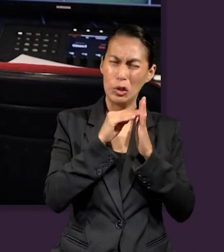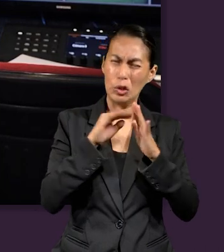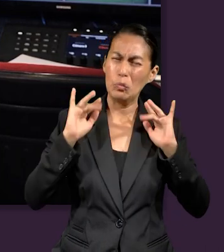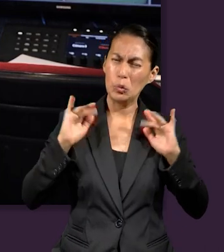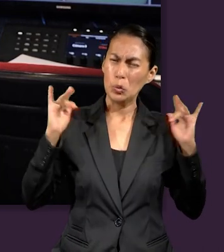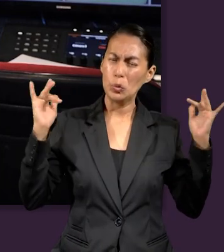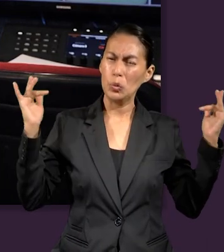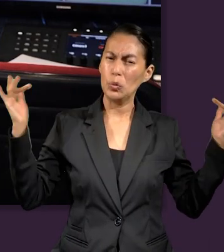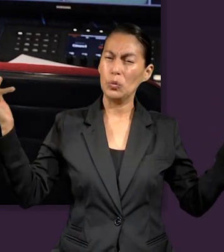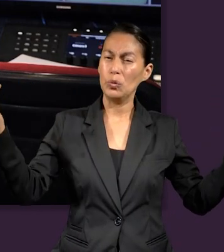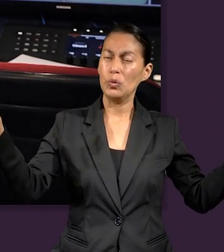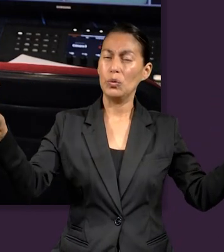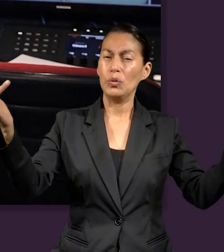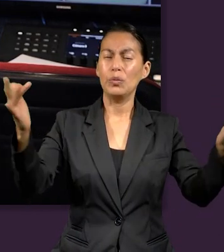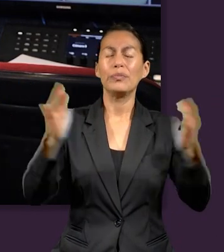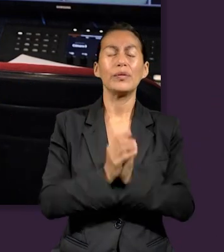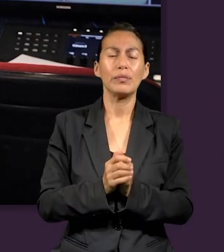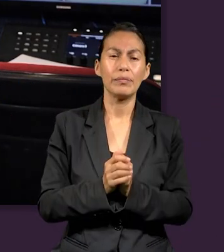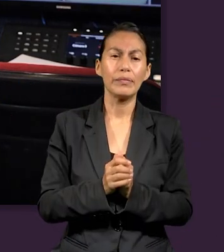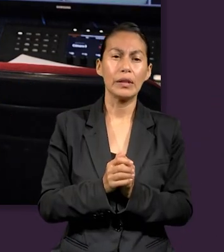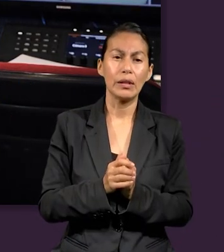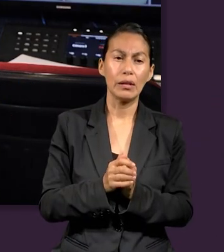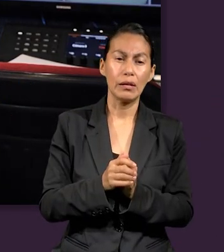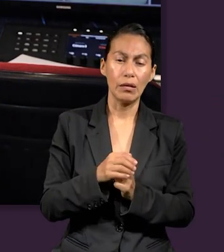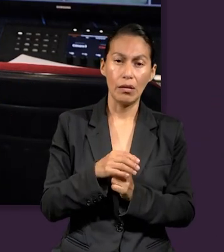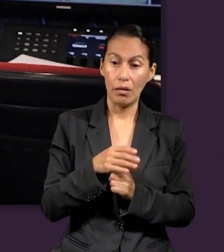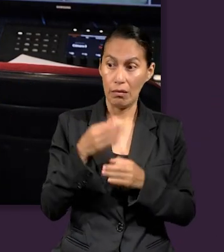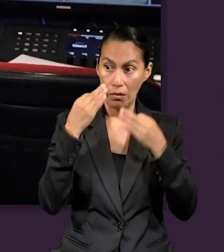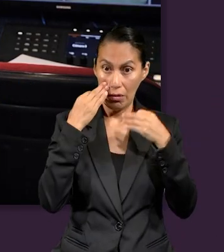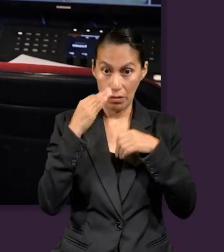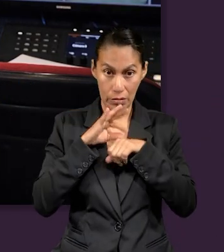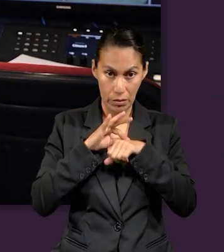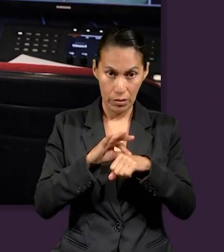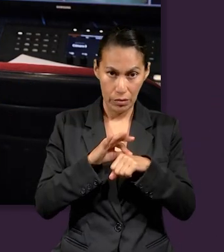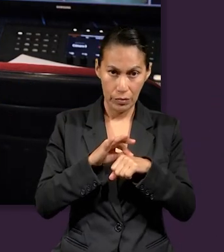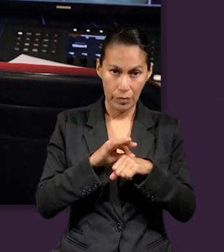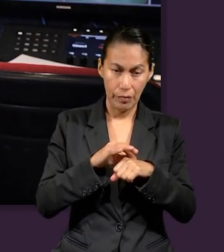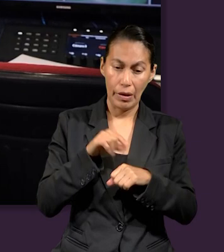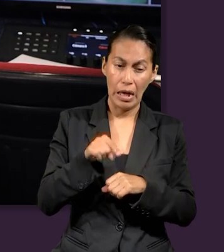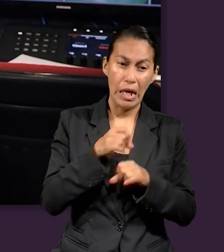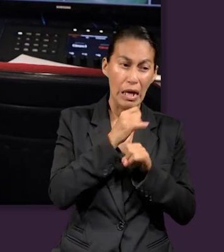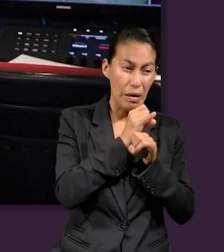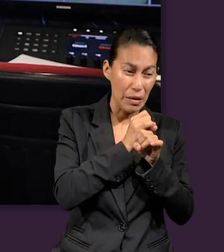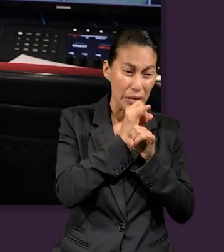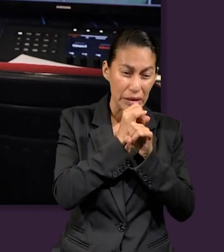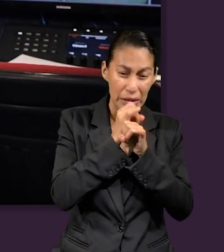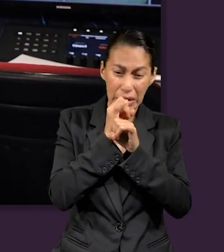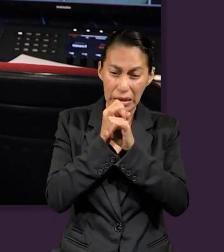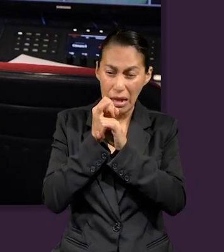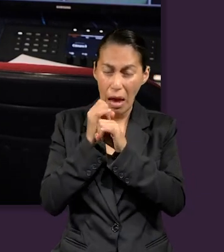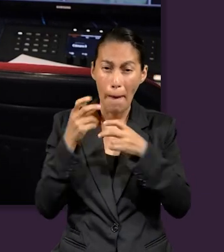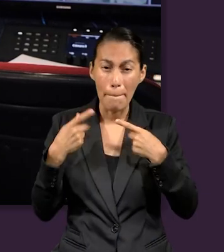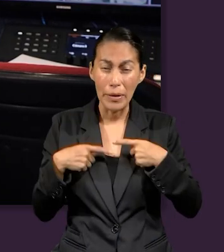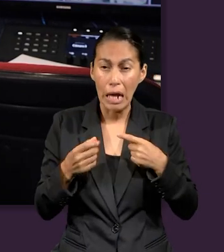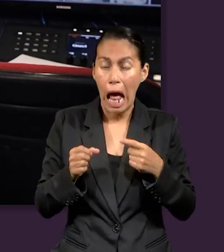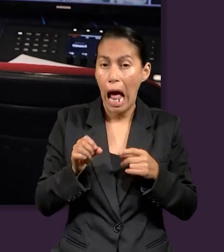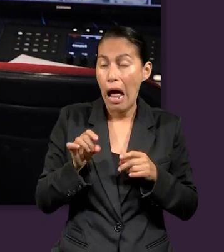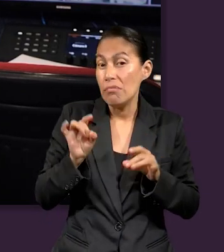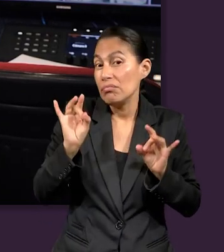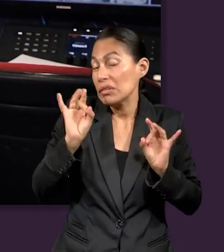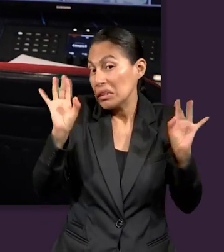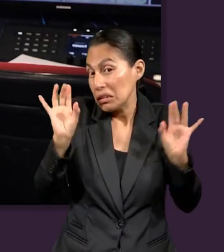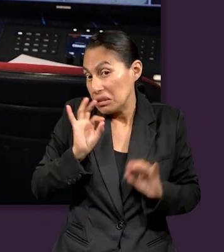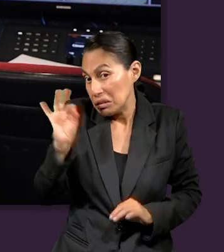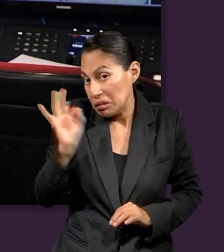como testigos. Y entonces, en este juicio investigador, se hace un escrutinio de aquellos que alguna vez